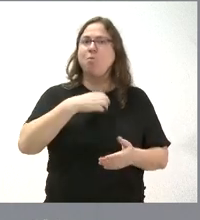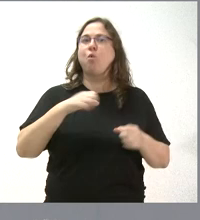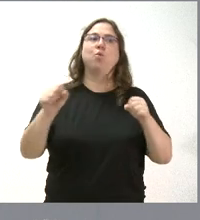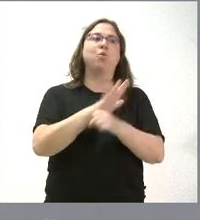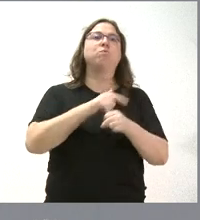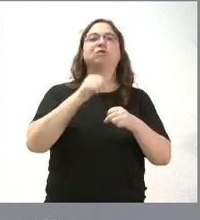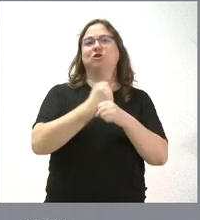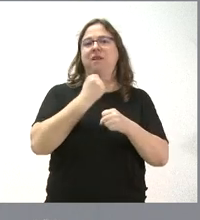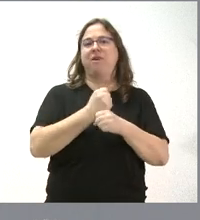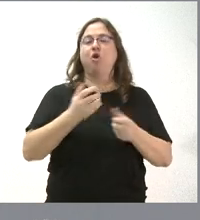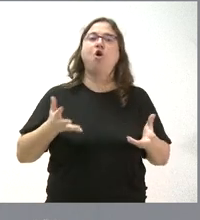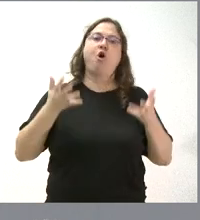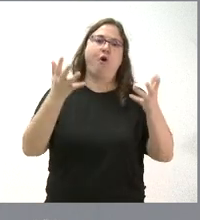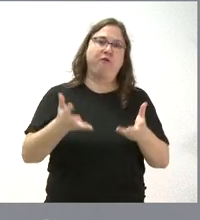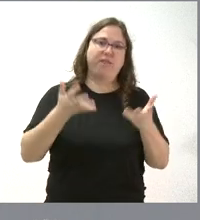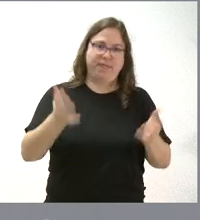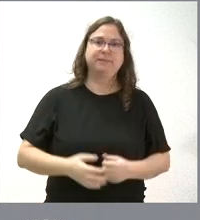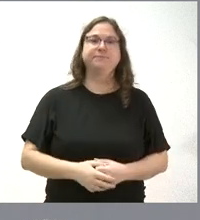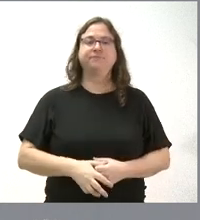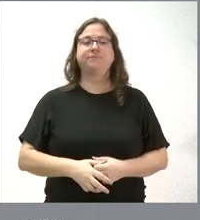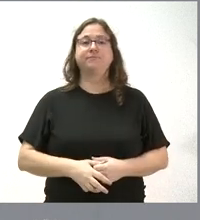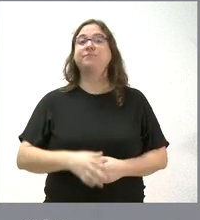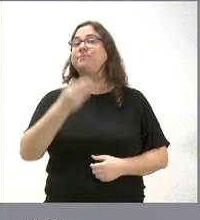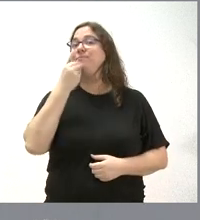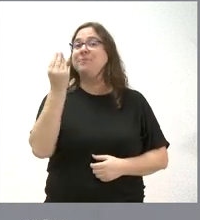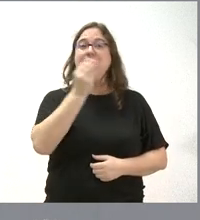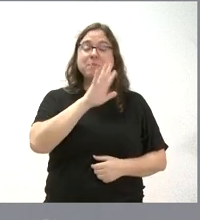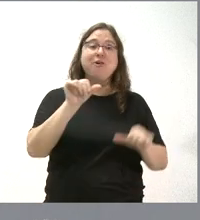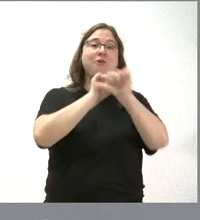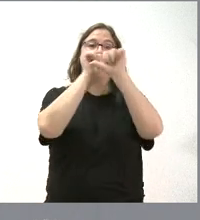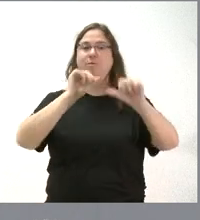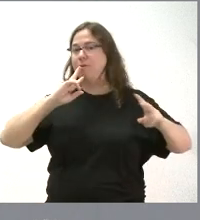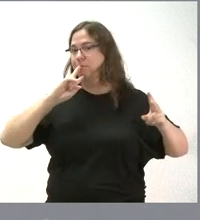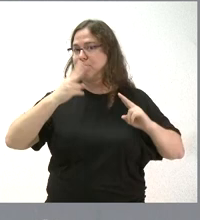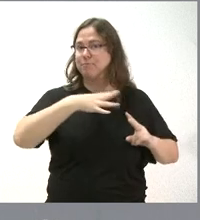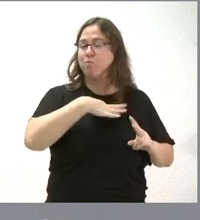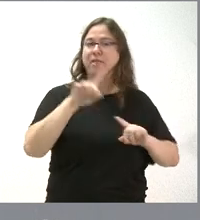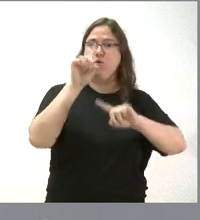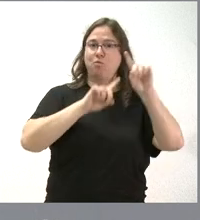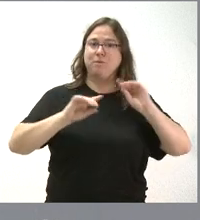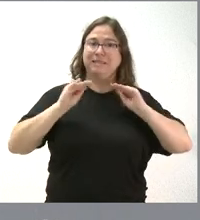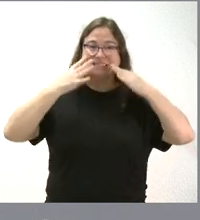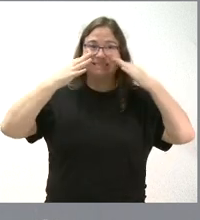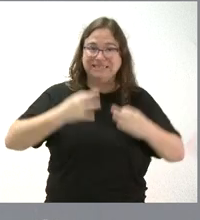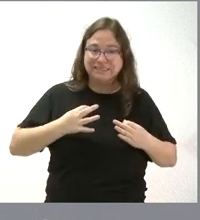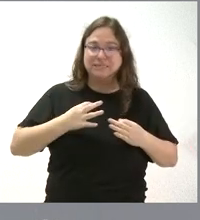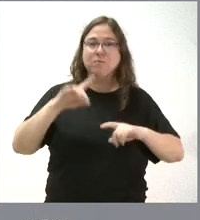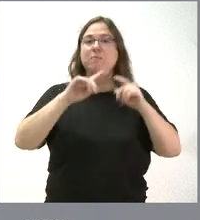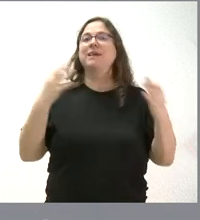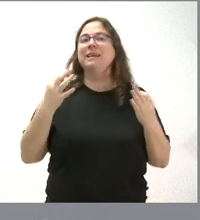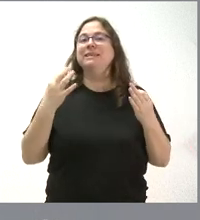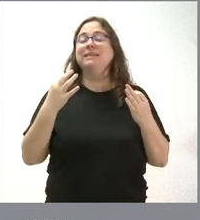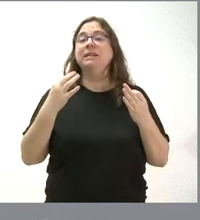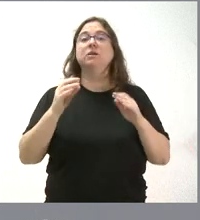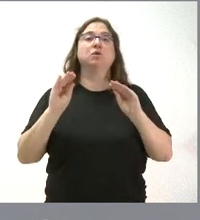puestos de trabajo que se ofrecen en el mercado. Y quizá la mejor forma de dar respuesta a este problema real que existe es que